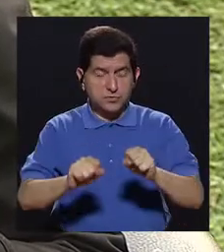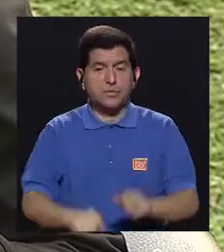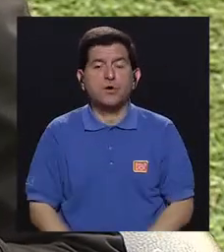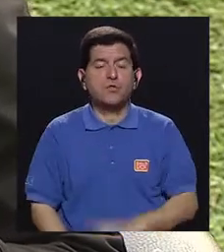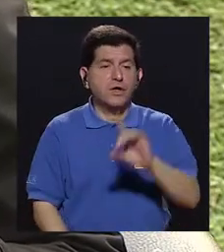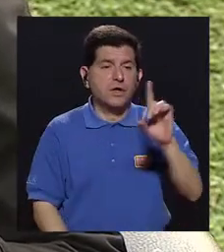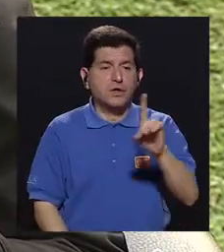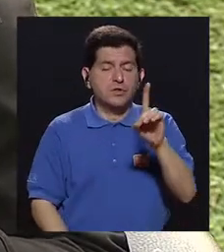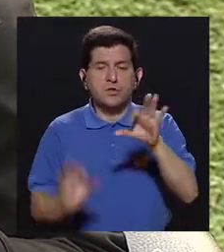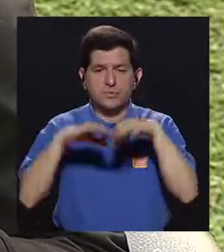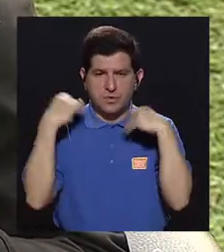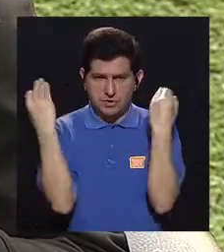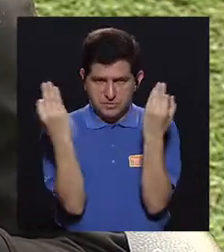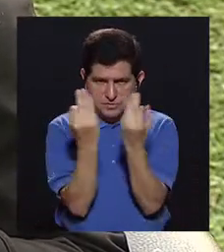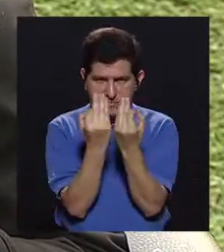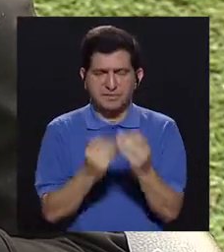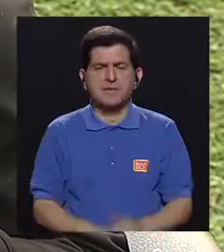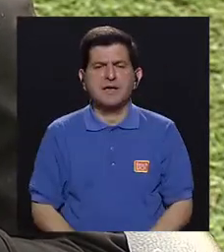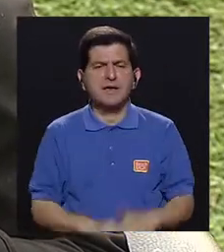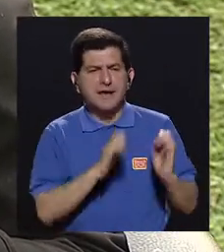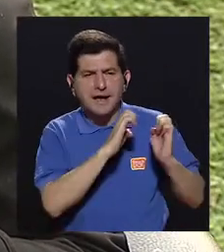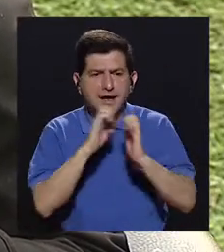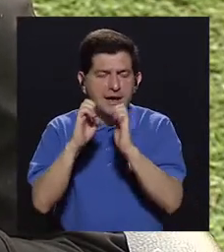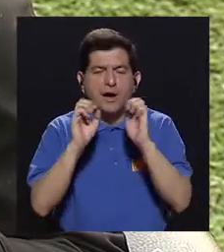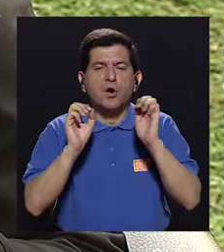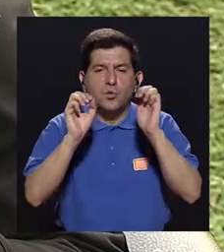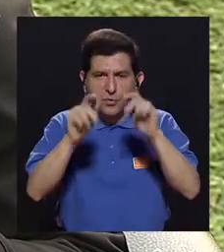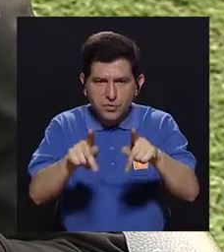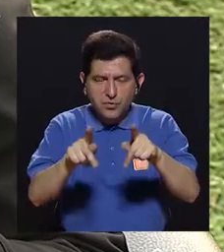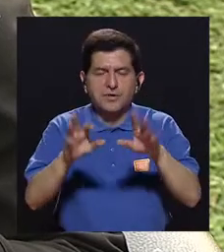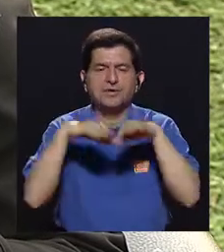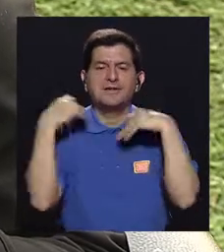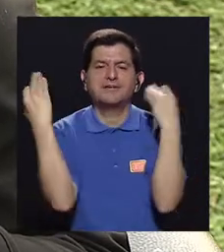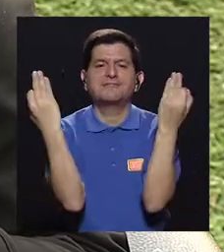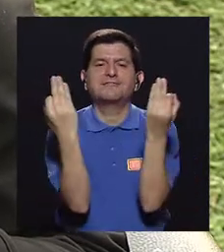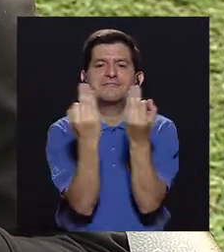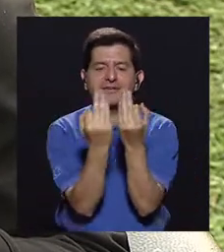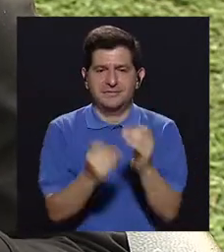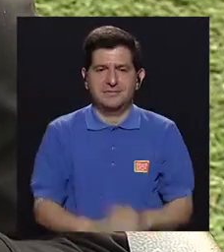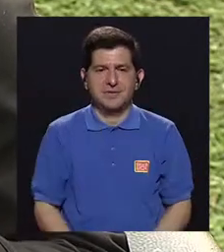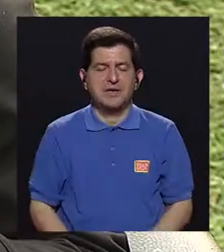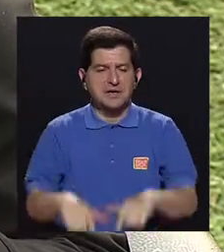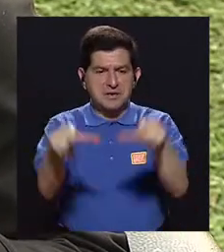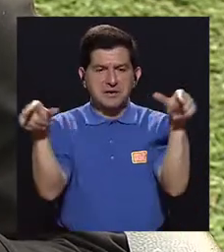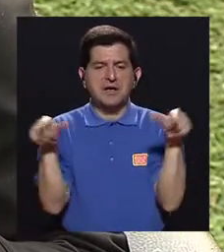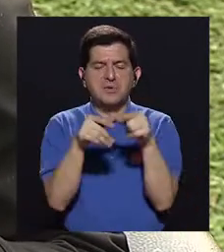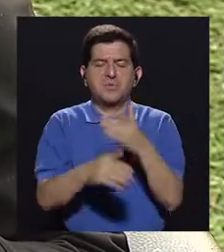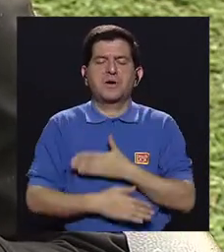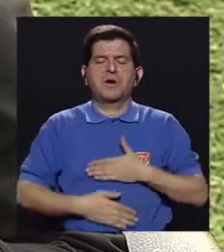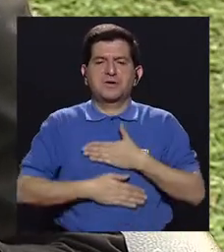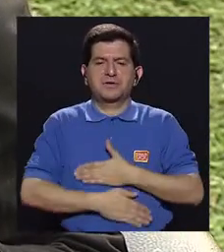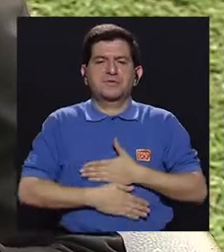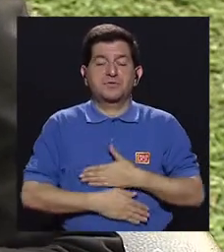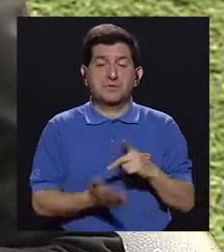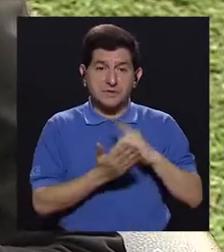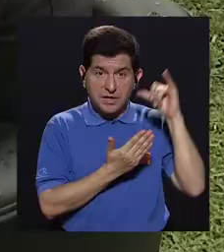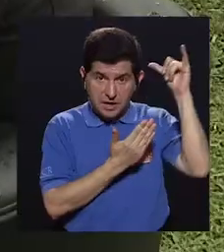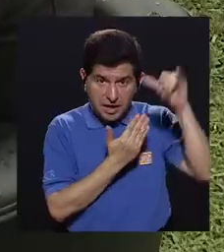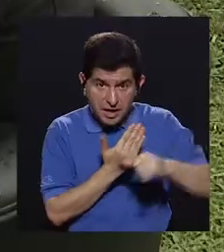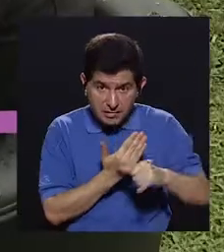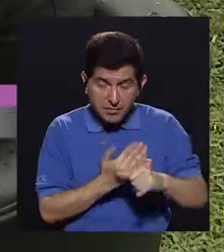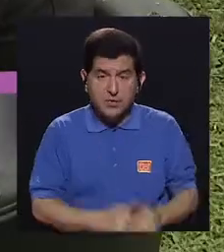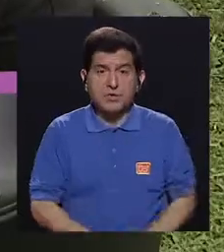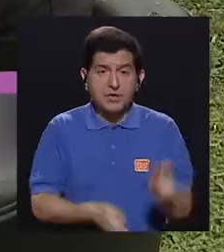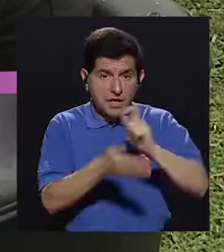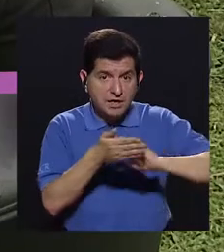domingos familiares. Que es una estrategia, una oportunidad para que las familias encuentren un lugar para recrearse. ¿Este proyecto está